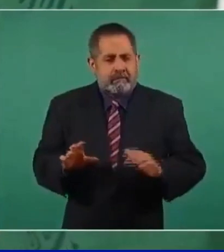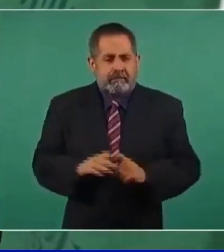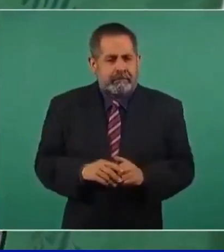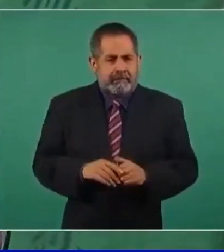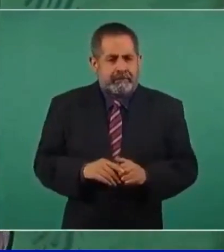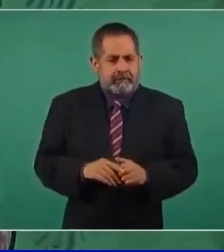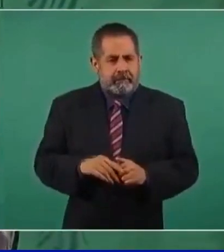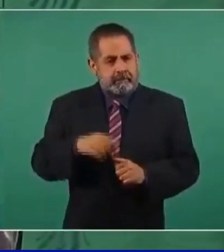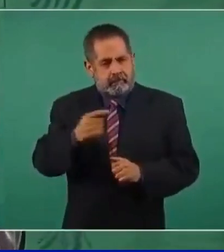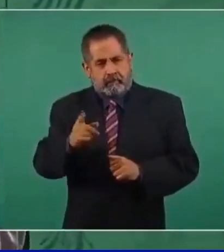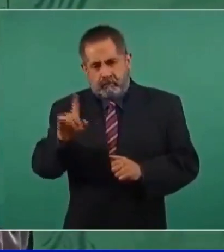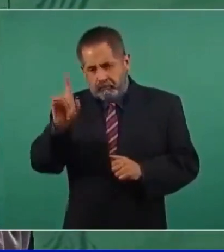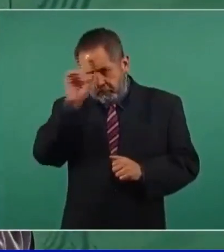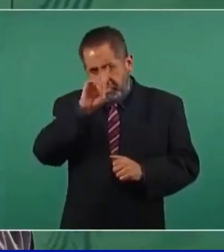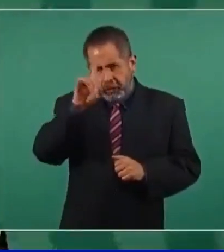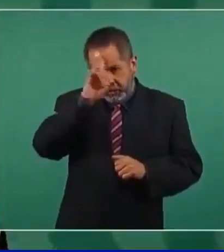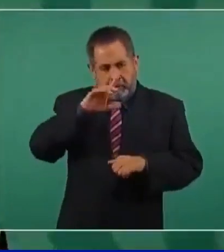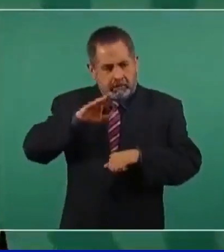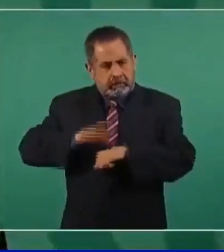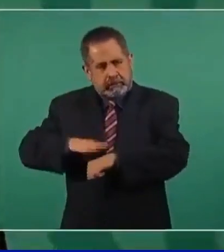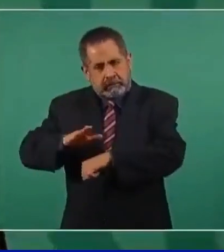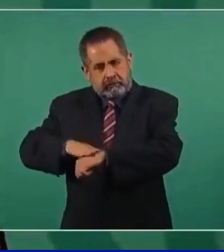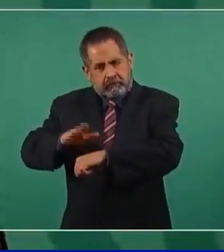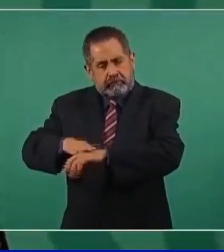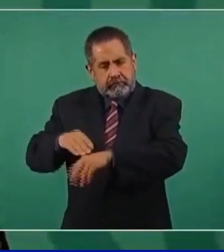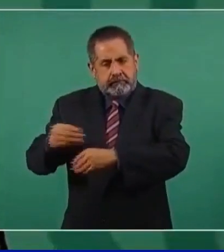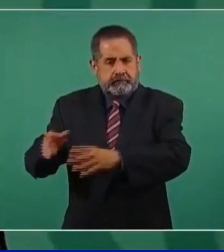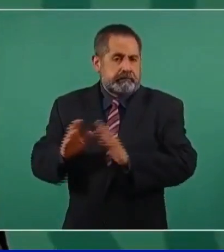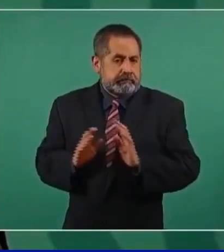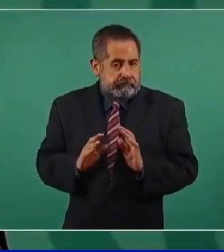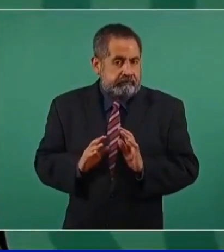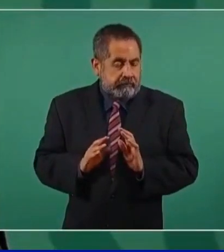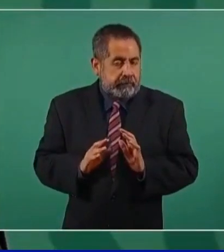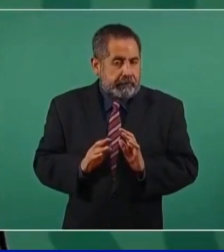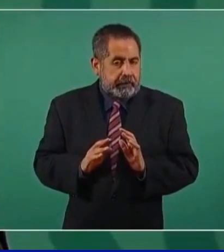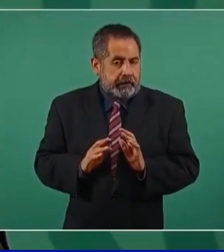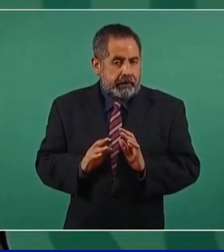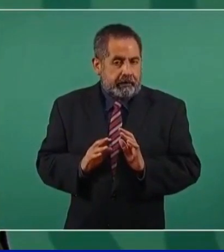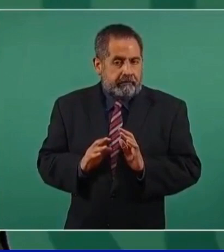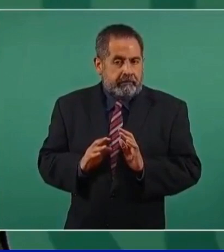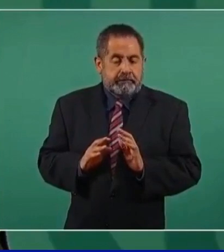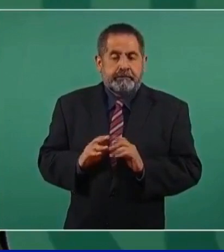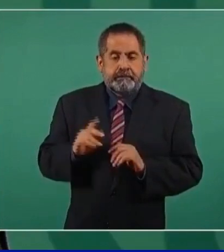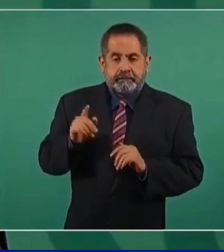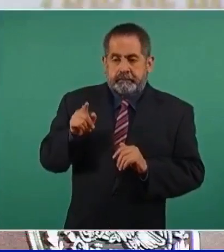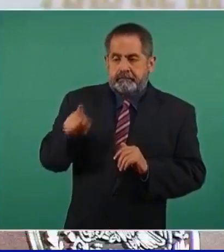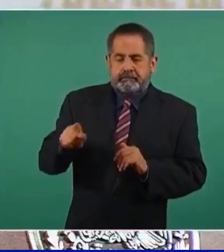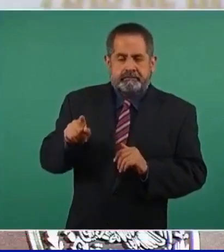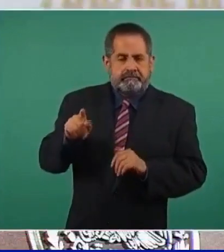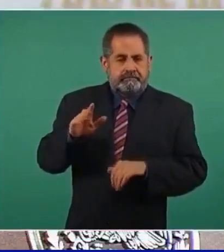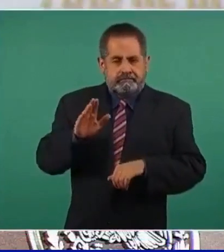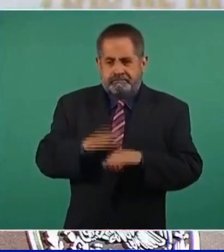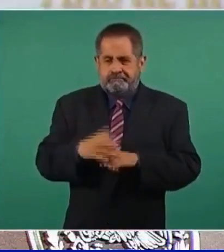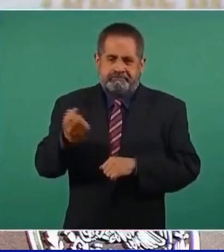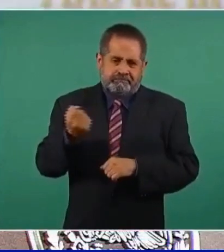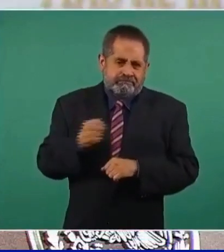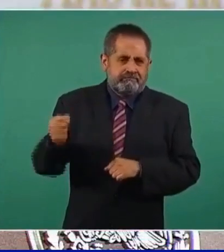son las recomendaciones. Desde luego, más eficiencia,